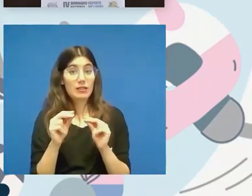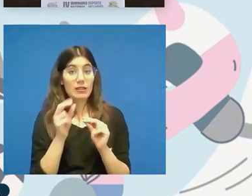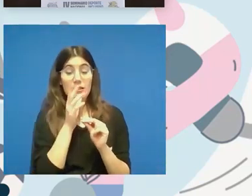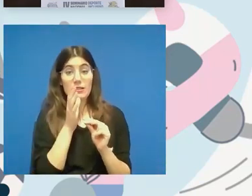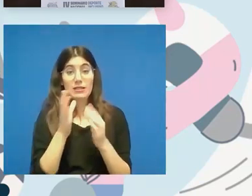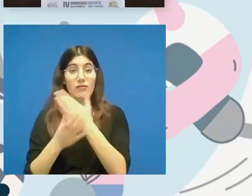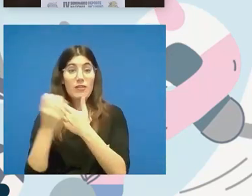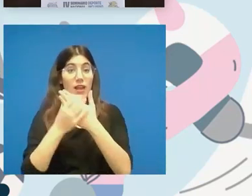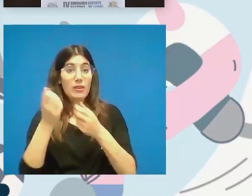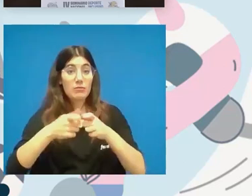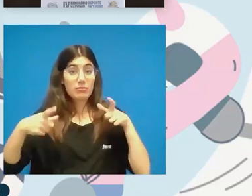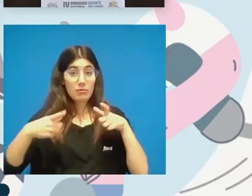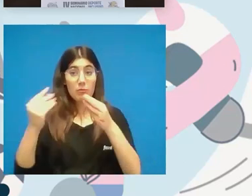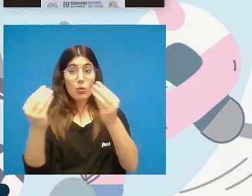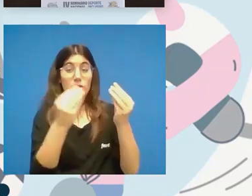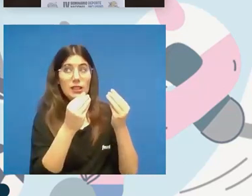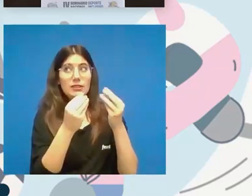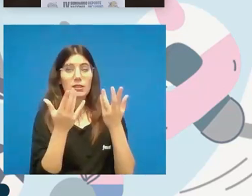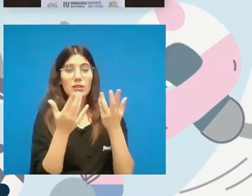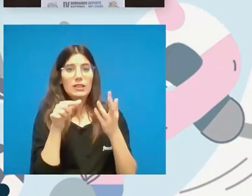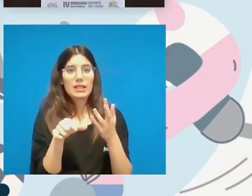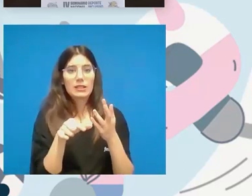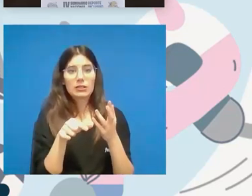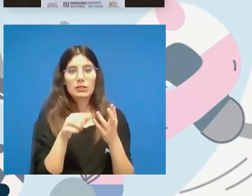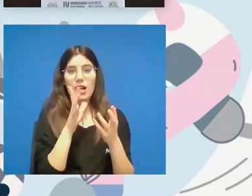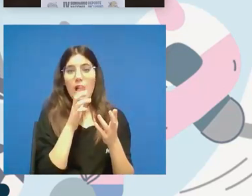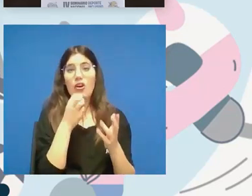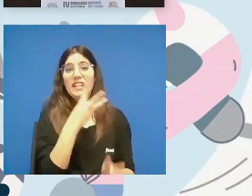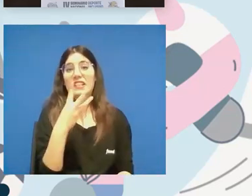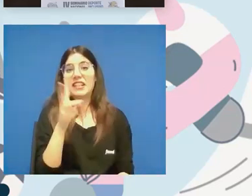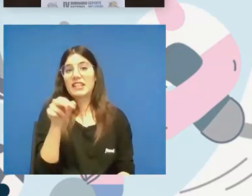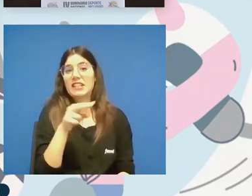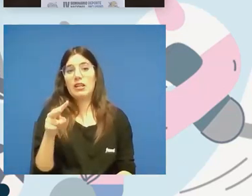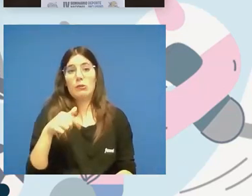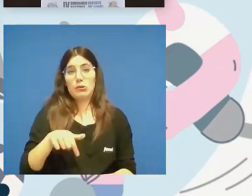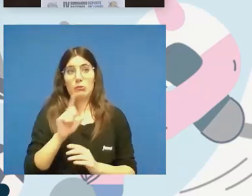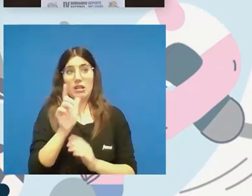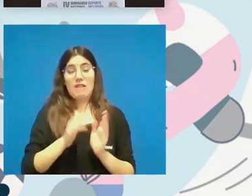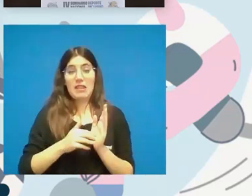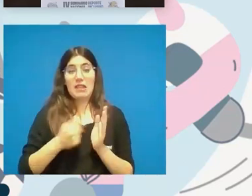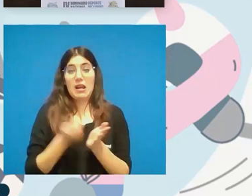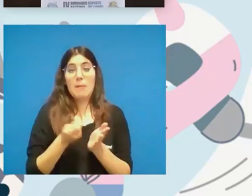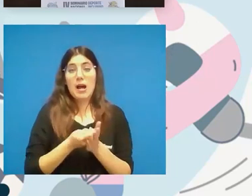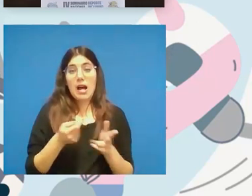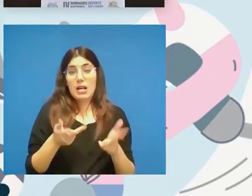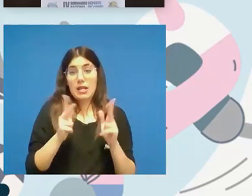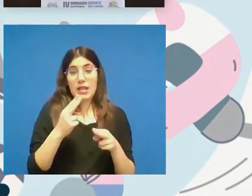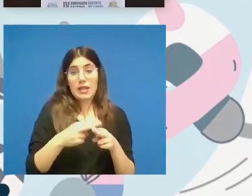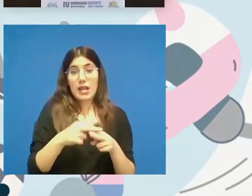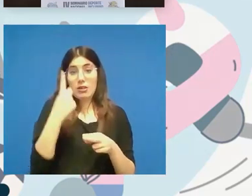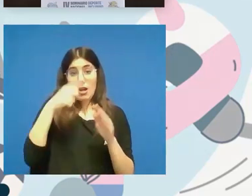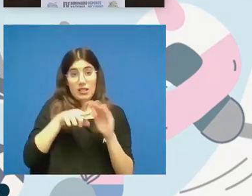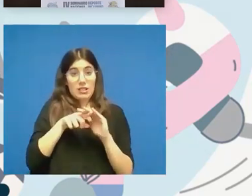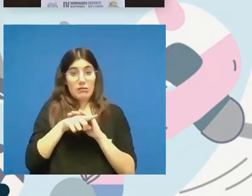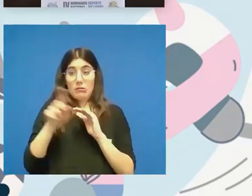polifederaciones este encaje que ahora vale 33 euros en la comunidad valenciana y un gesto y una gestión